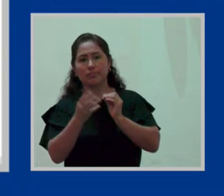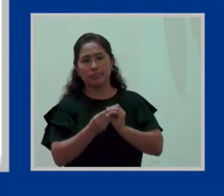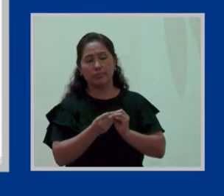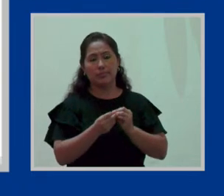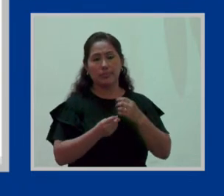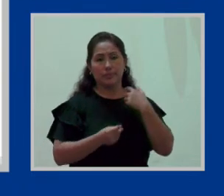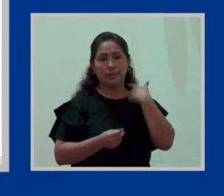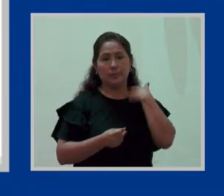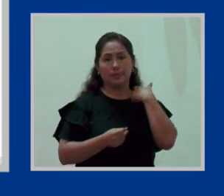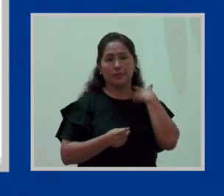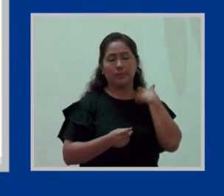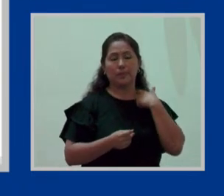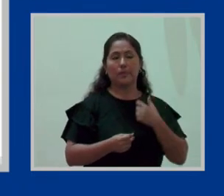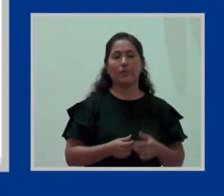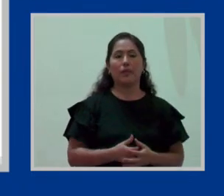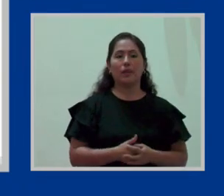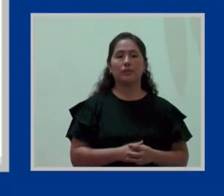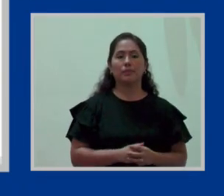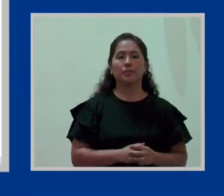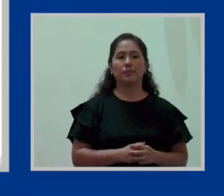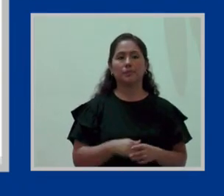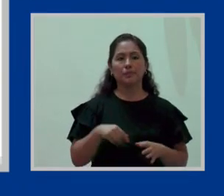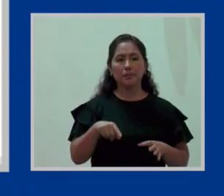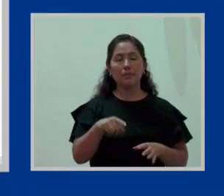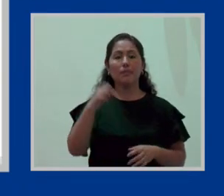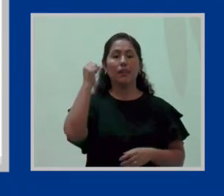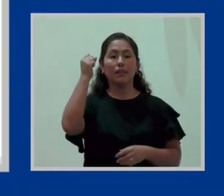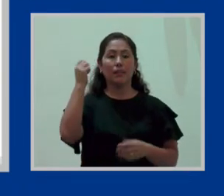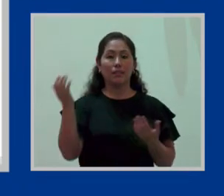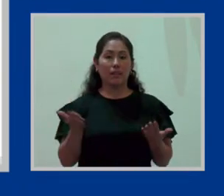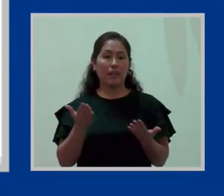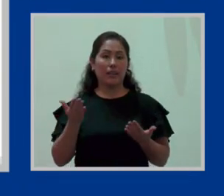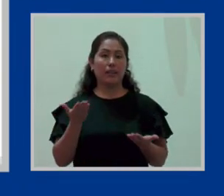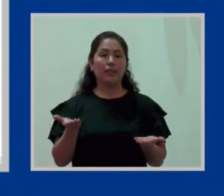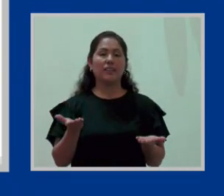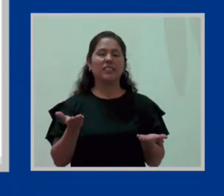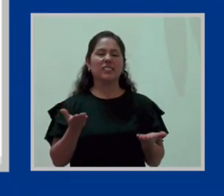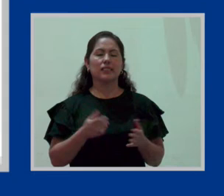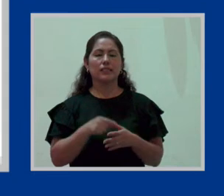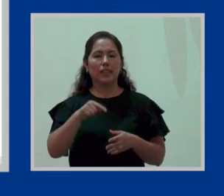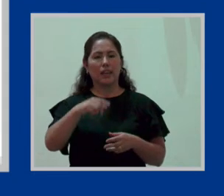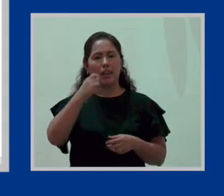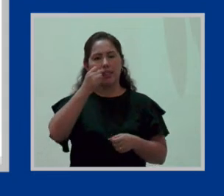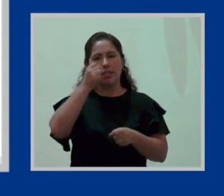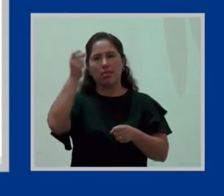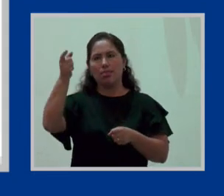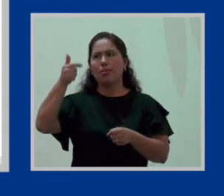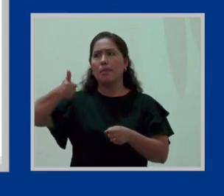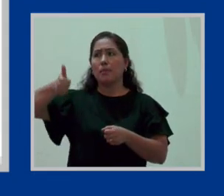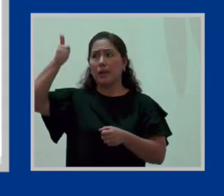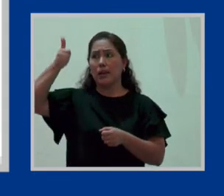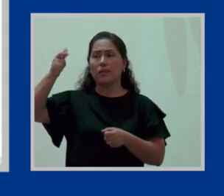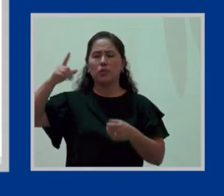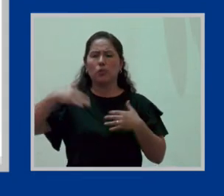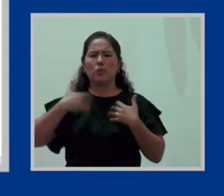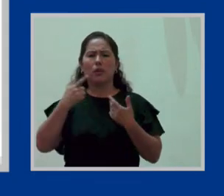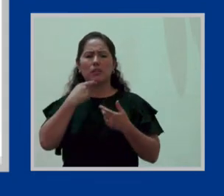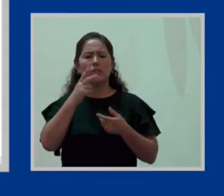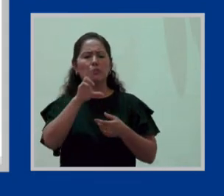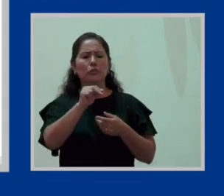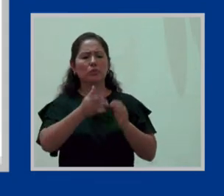¿Bien? El derecho aquí es a que el empleador no puede negarme esa salida.